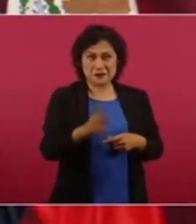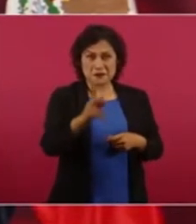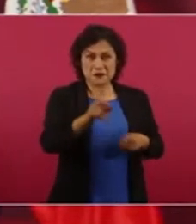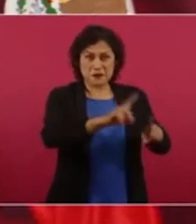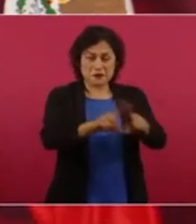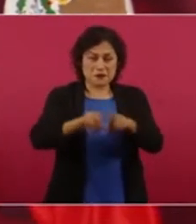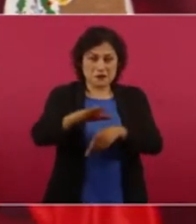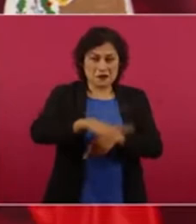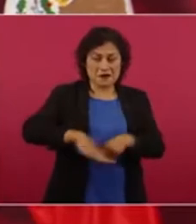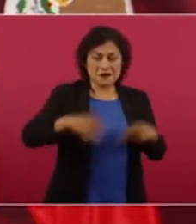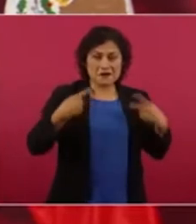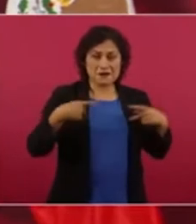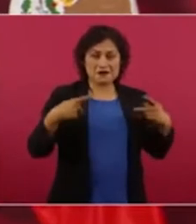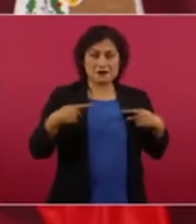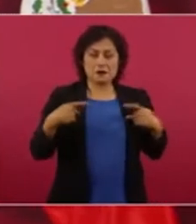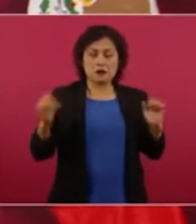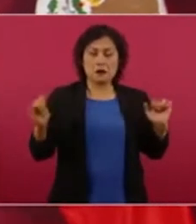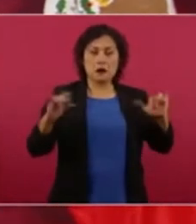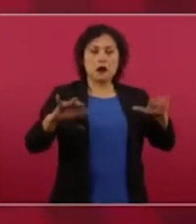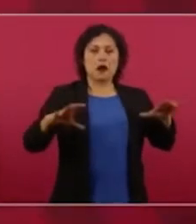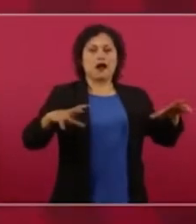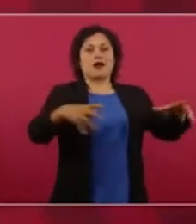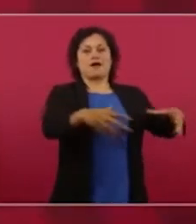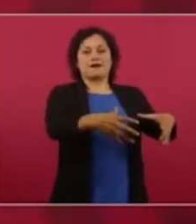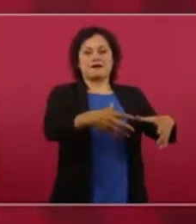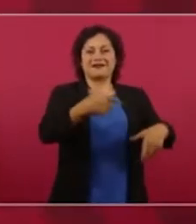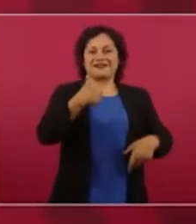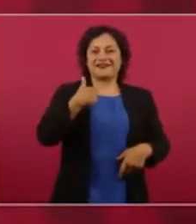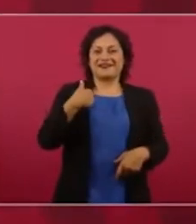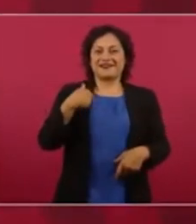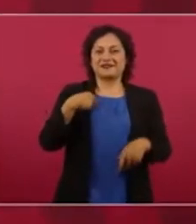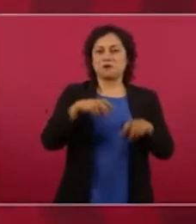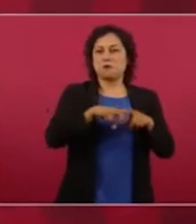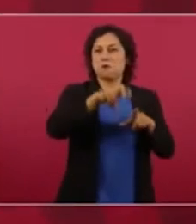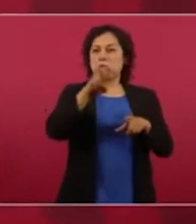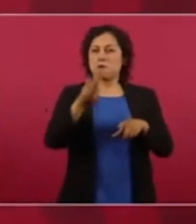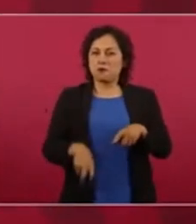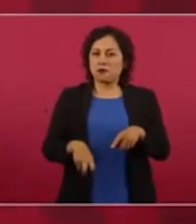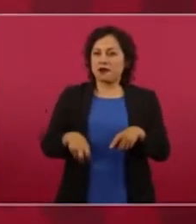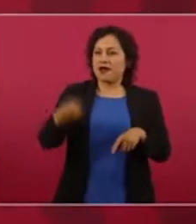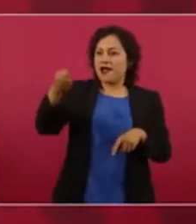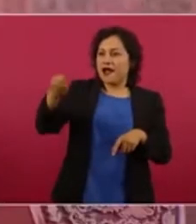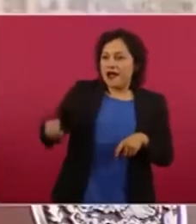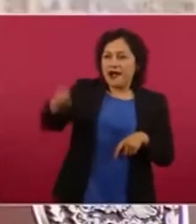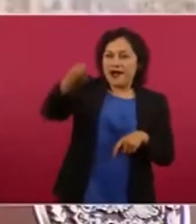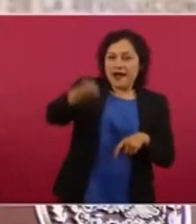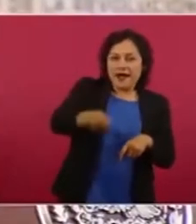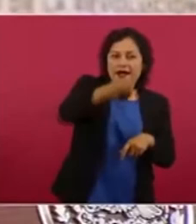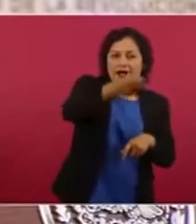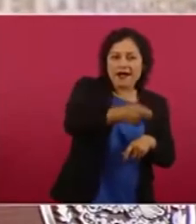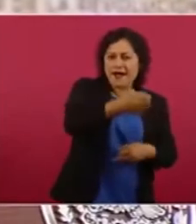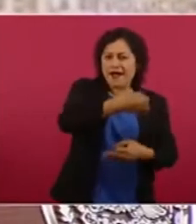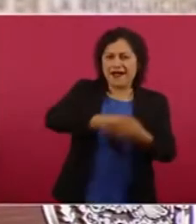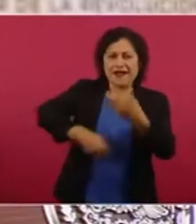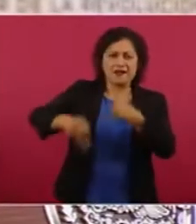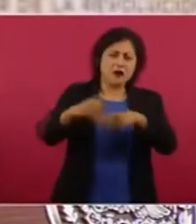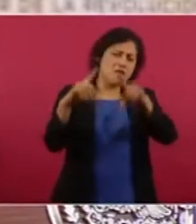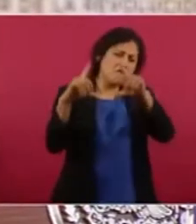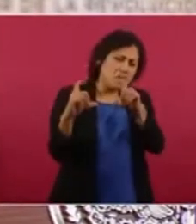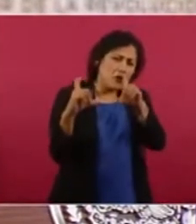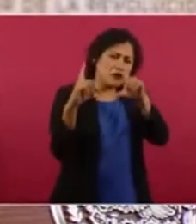y saludo uno por uno y foto foto foto foto foto